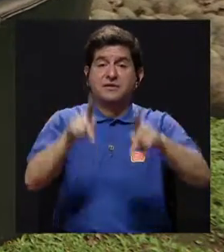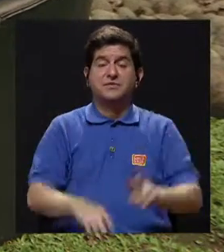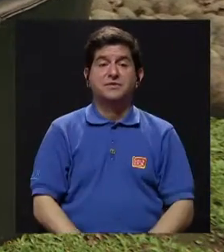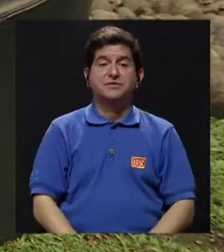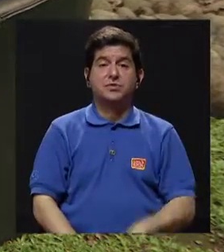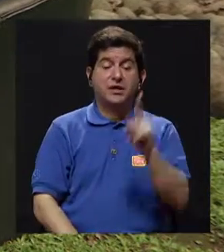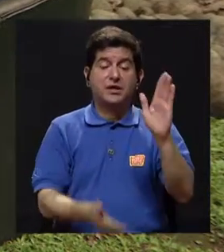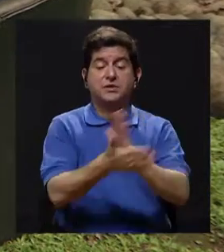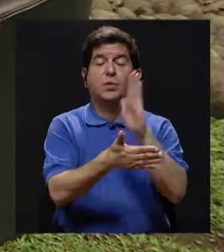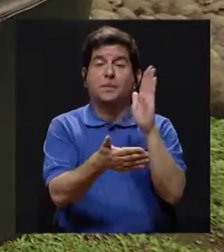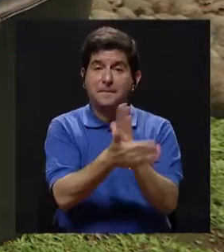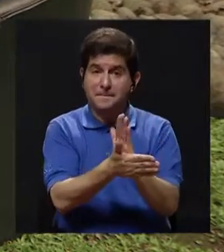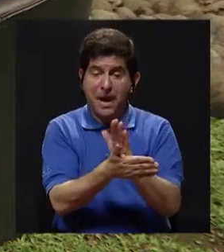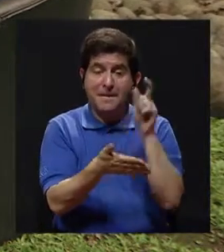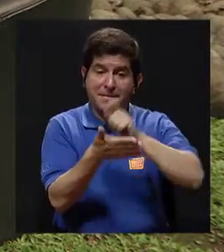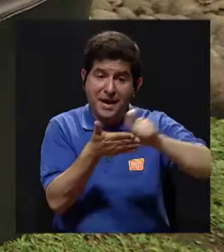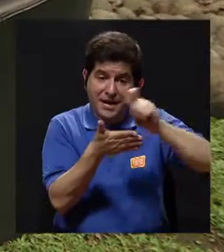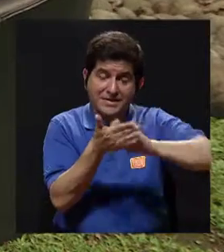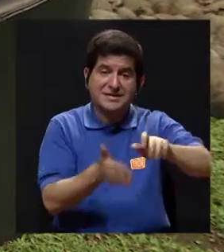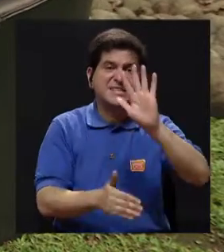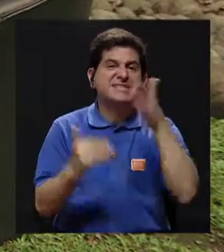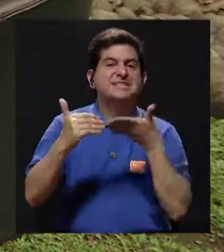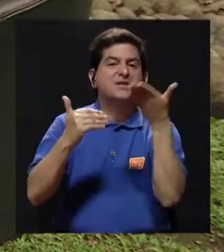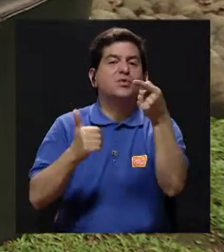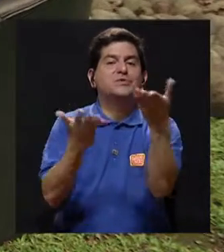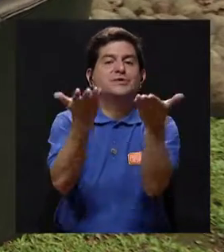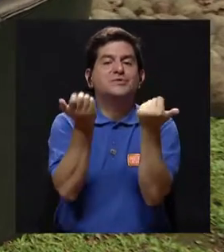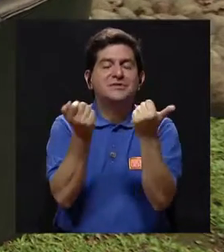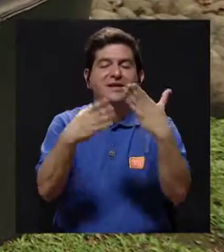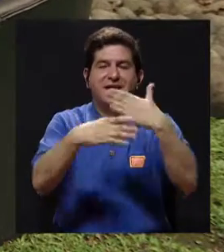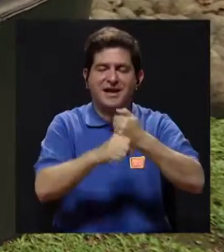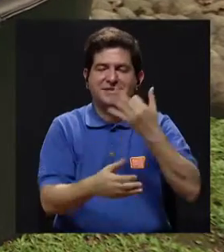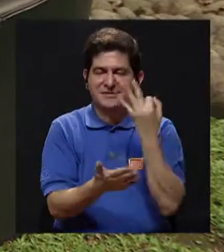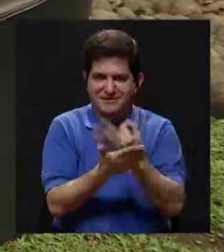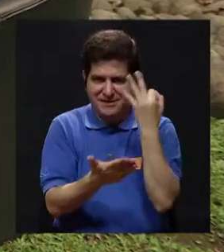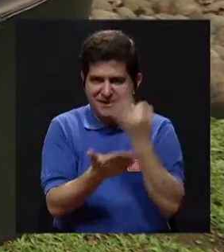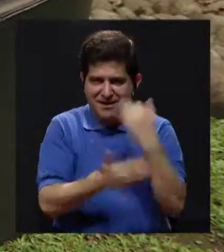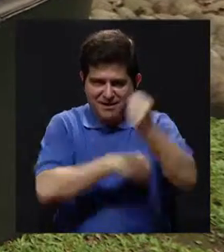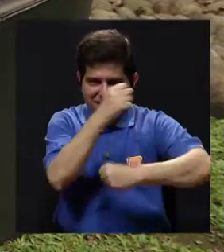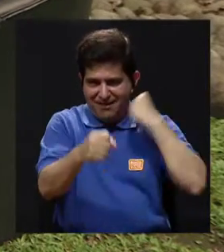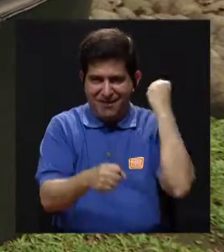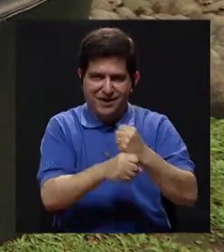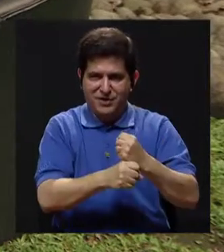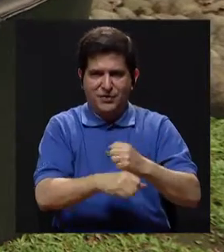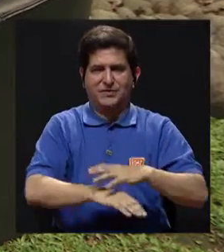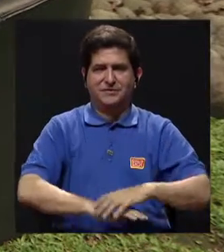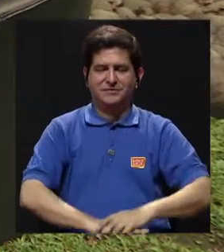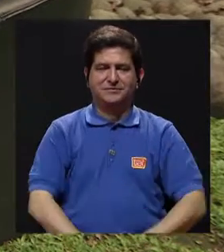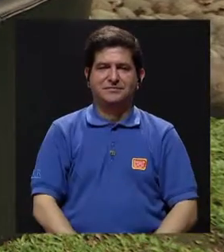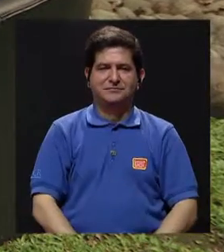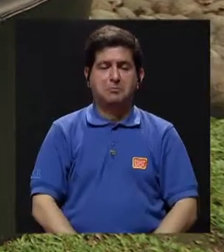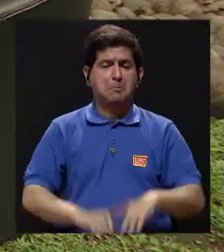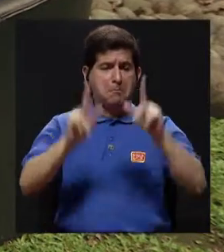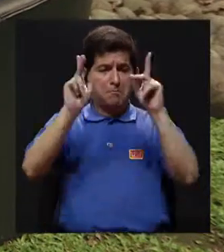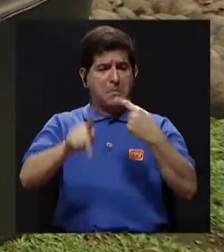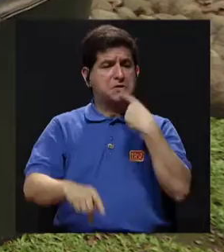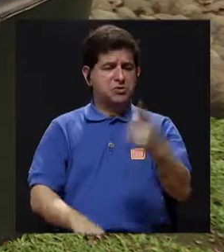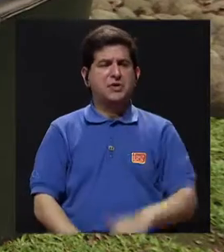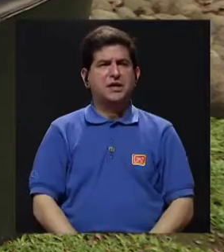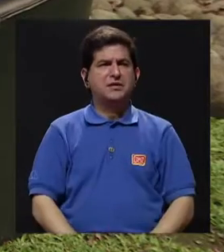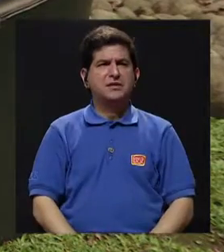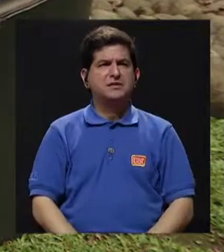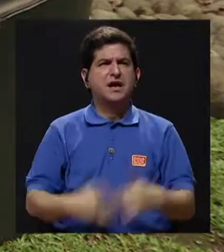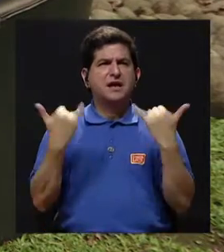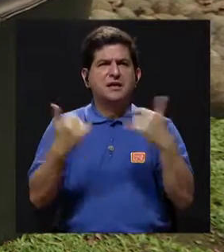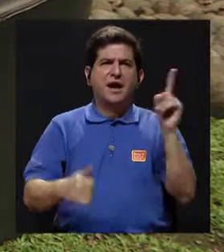a las personas, agarre una hojita y escriba las cinco cosas que usted quisiera lograr financieramente este año. Algunas personas ponen